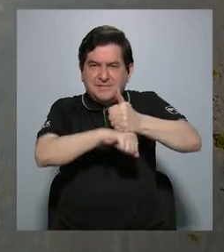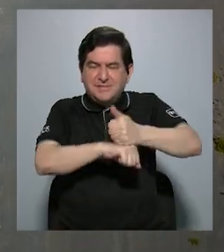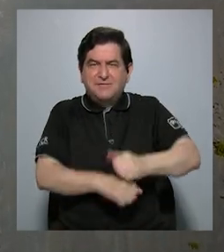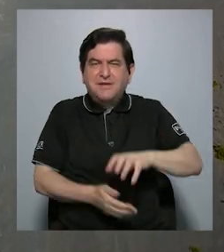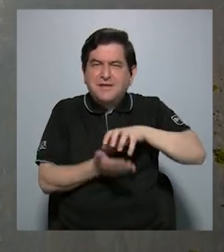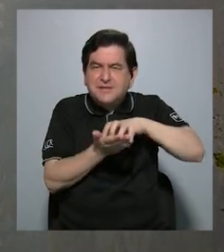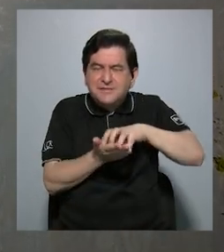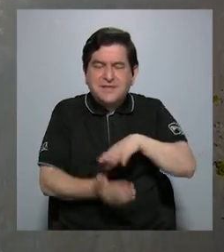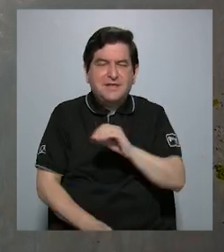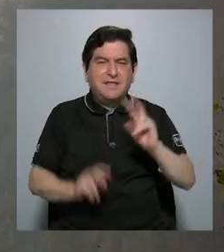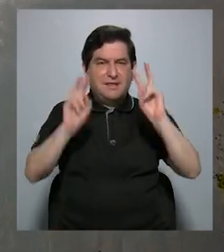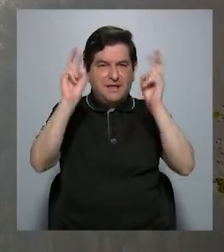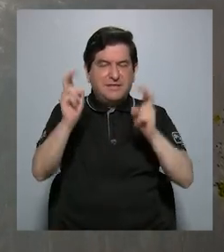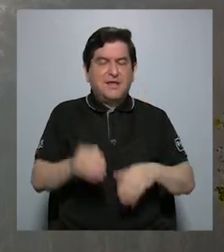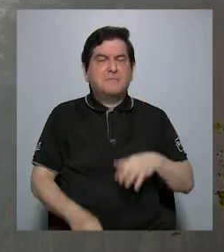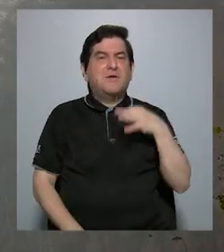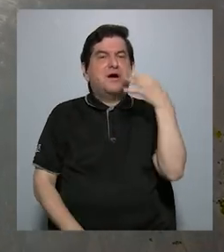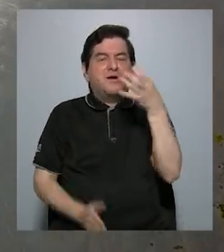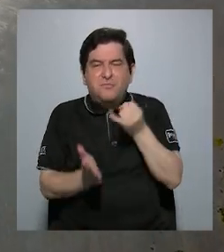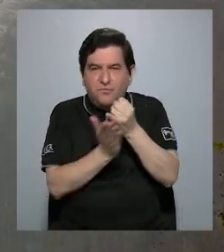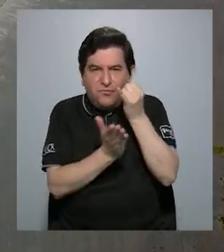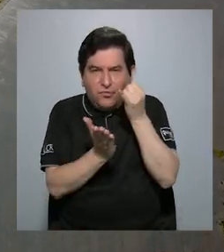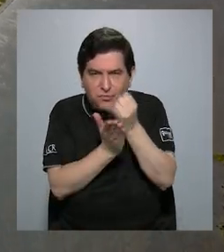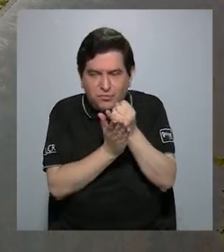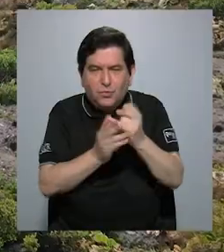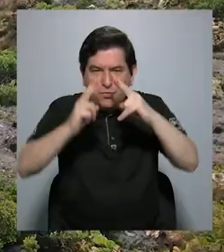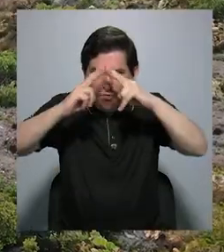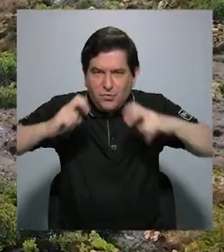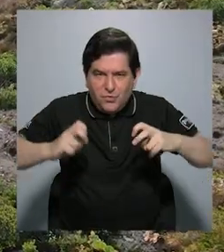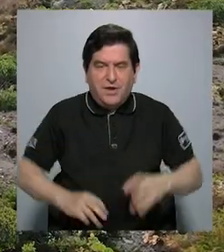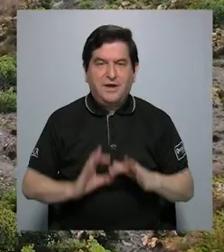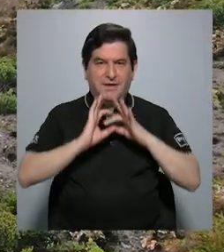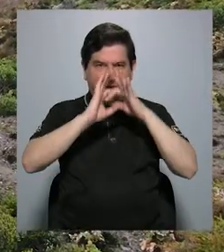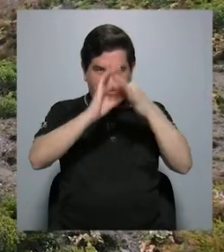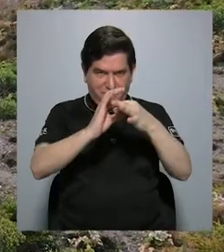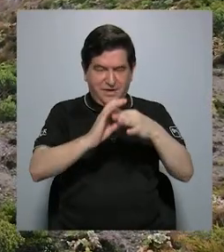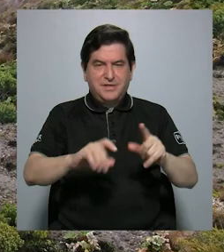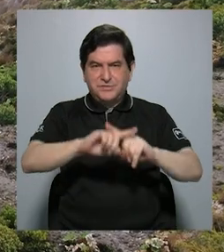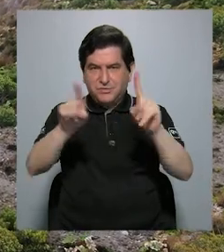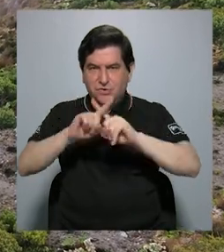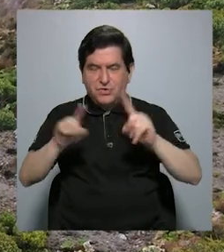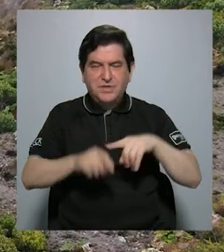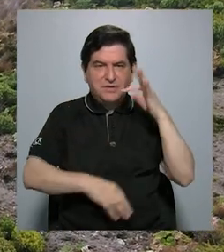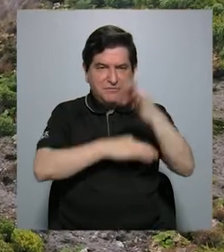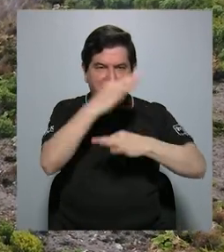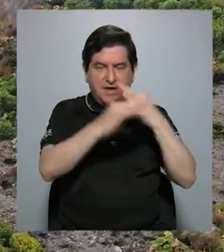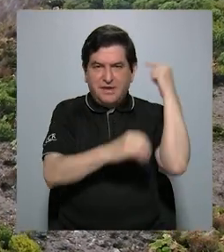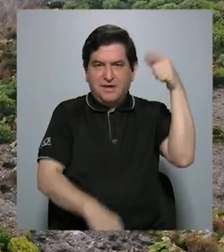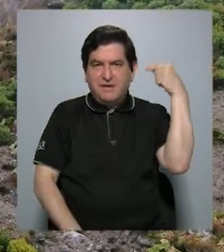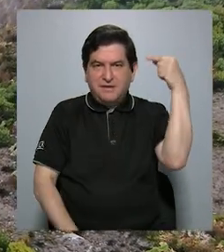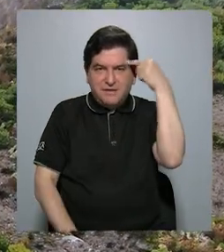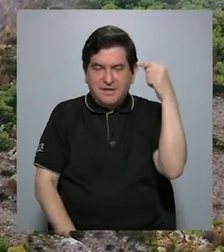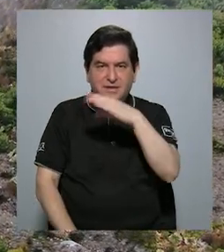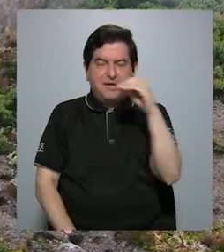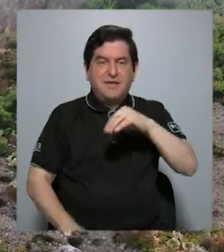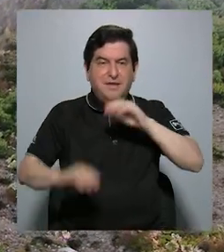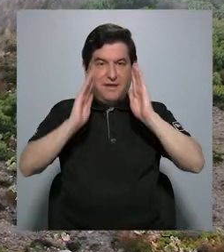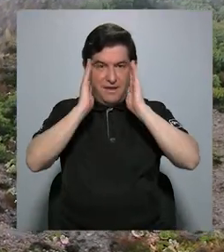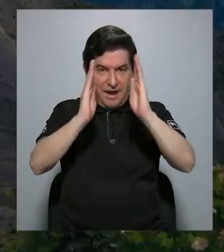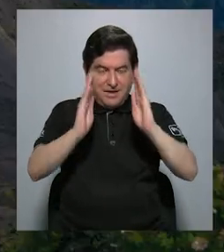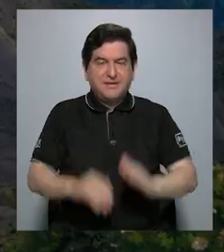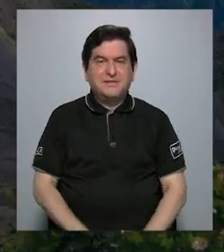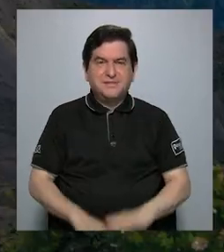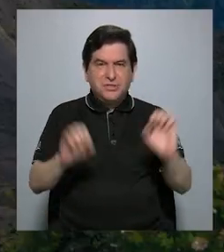y el tema se abordará en una futura investigación que relacione los diferentes estilos de gobierno con la atención